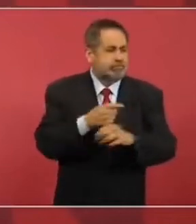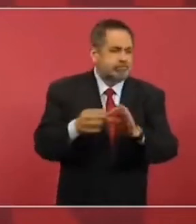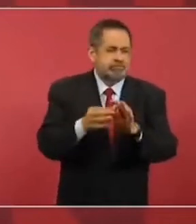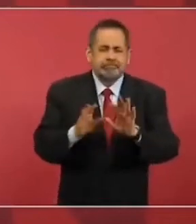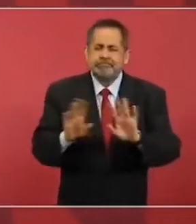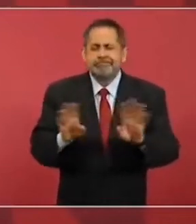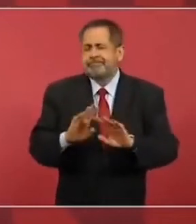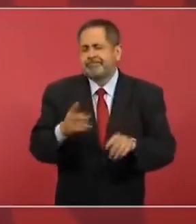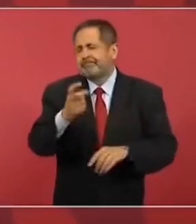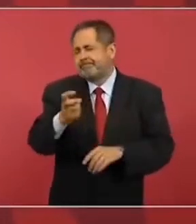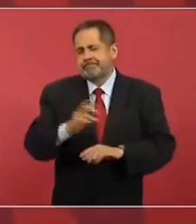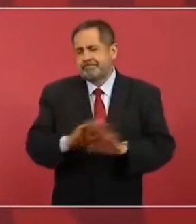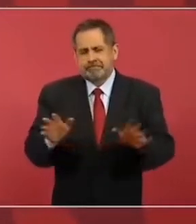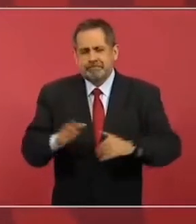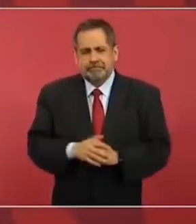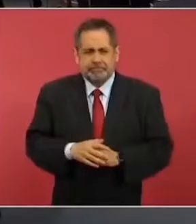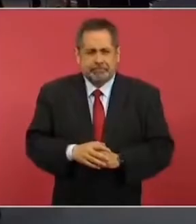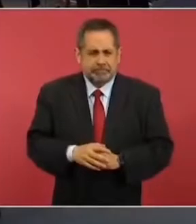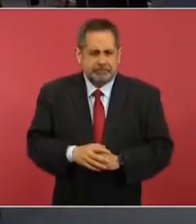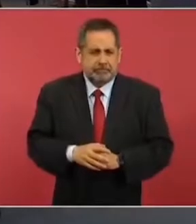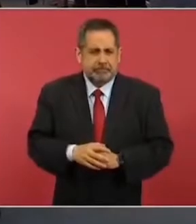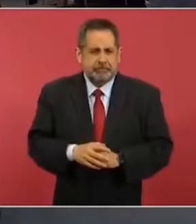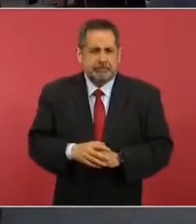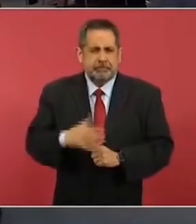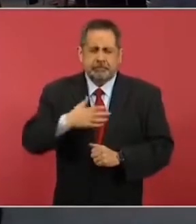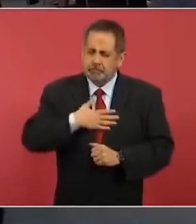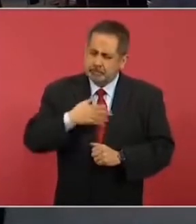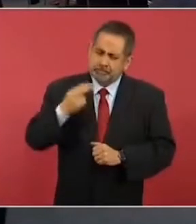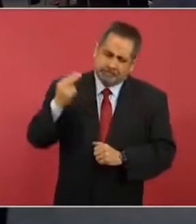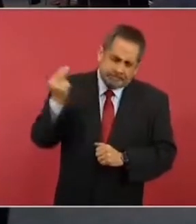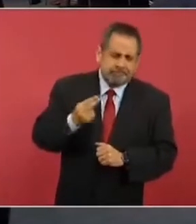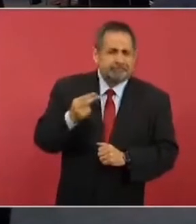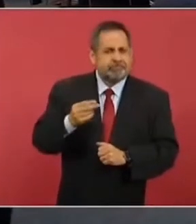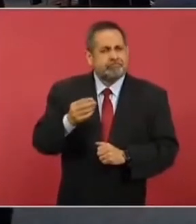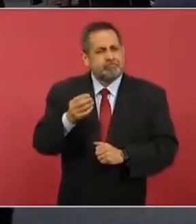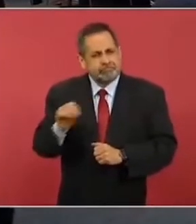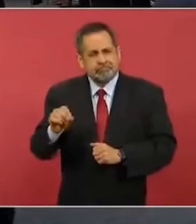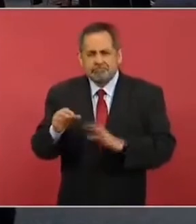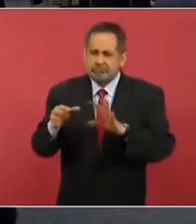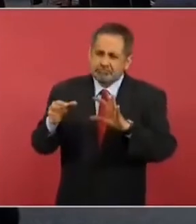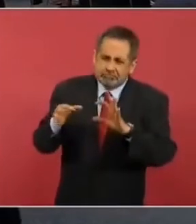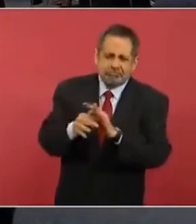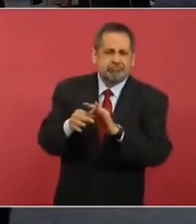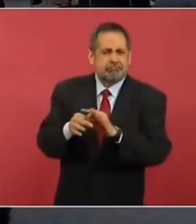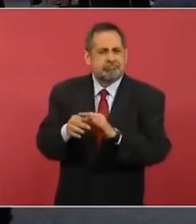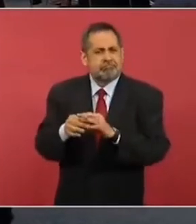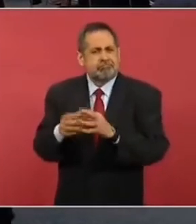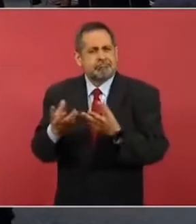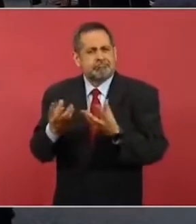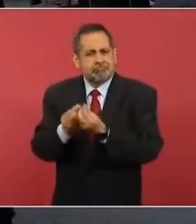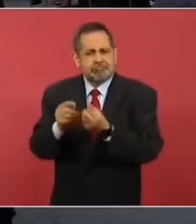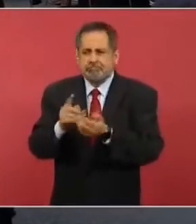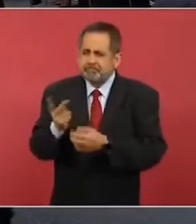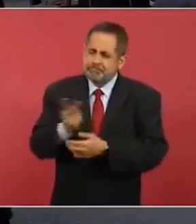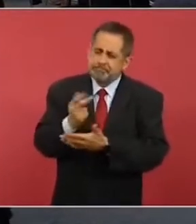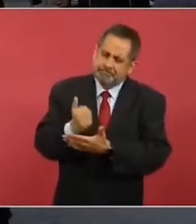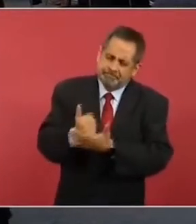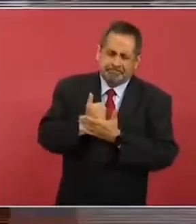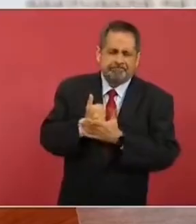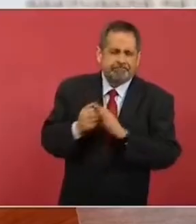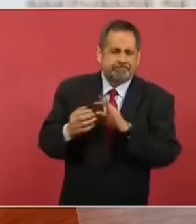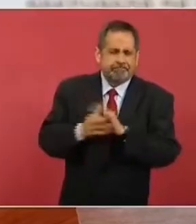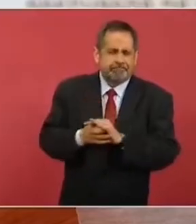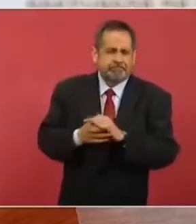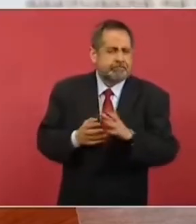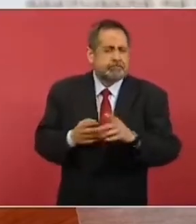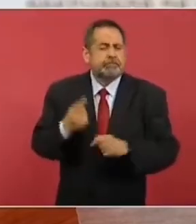En la mañanera, presidente Andrés Manuel López Obrador cerró el ciclo informativo de la pandemia de COVID-19 y anunció que todos los martes se dará a